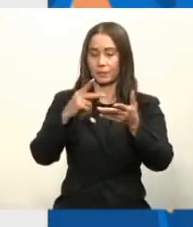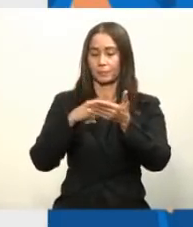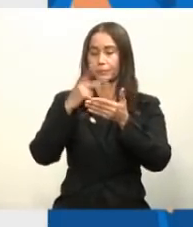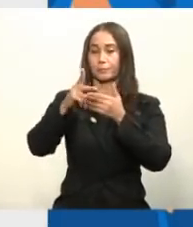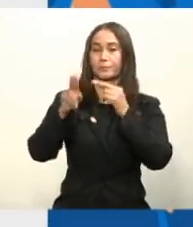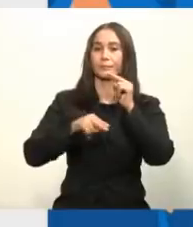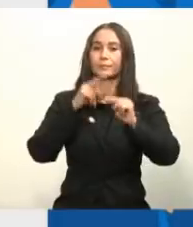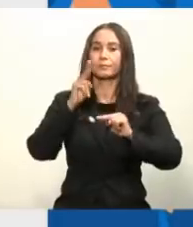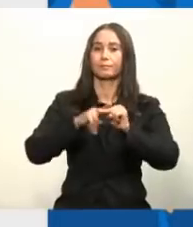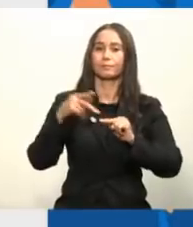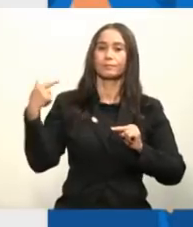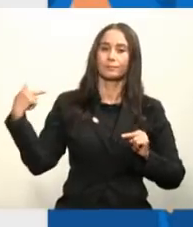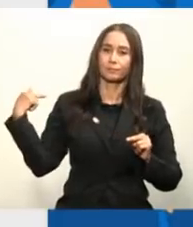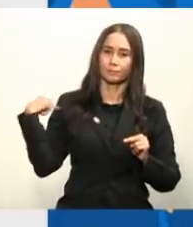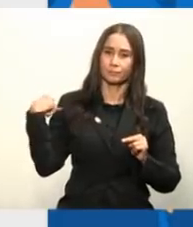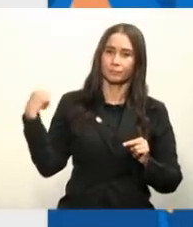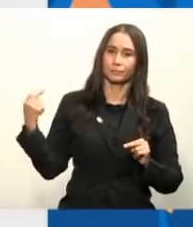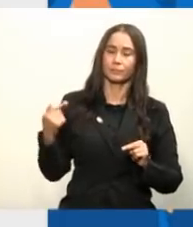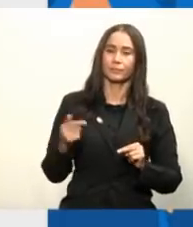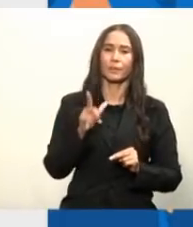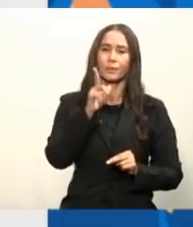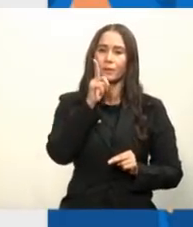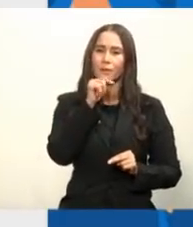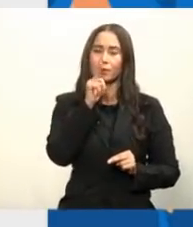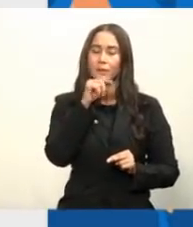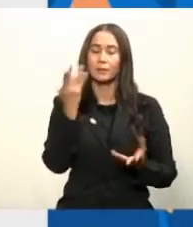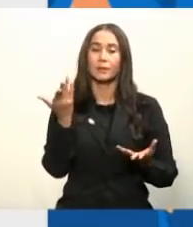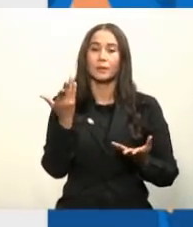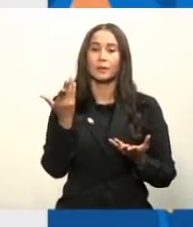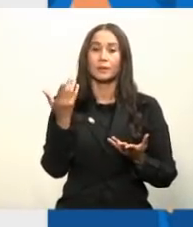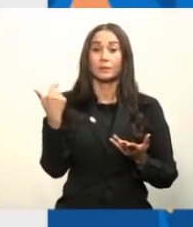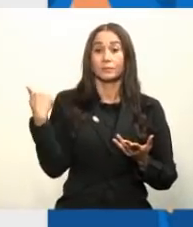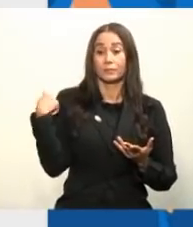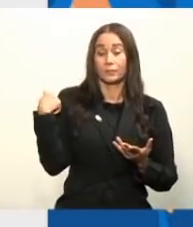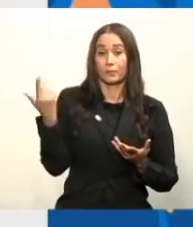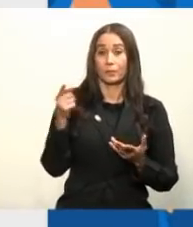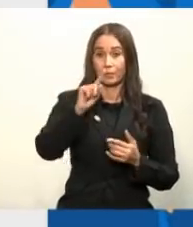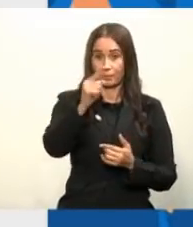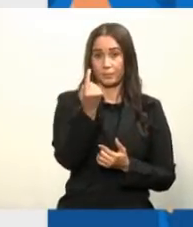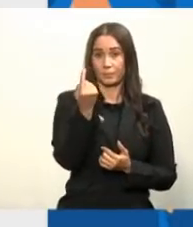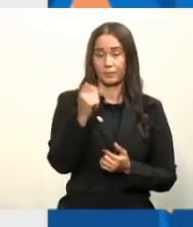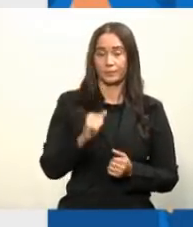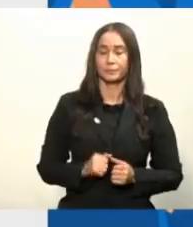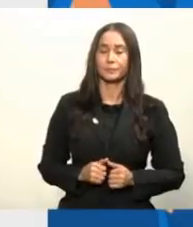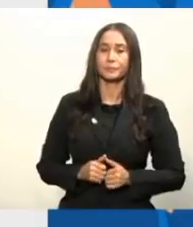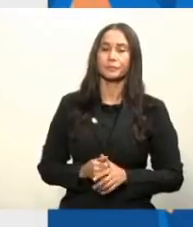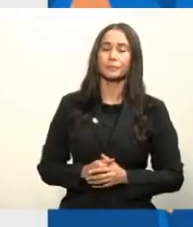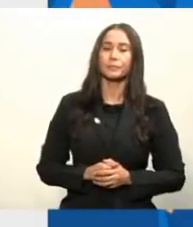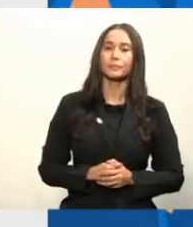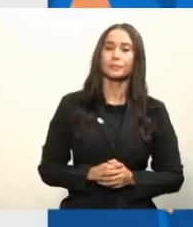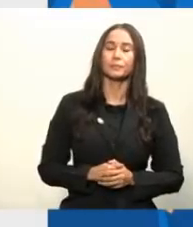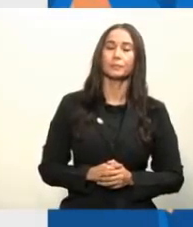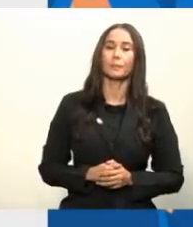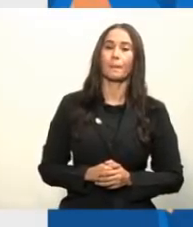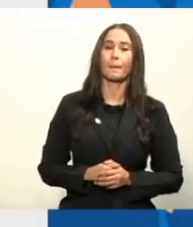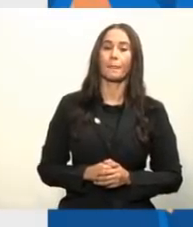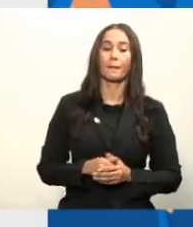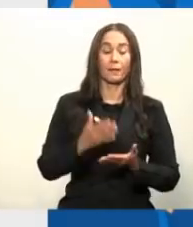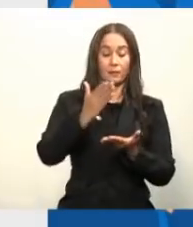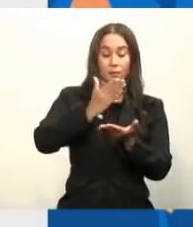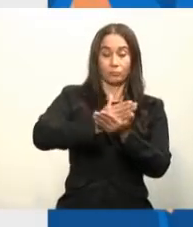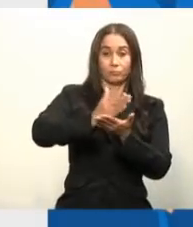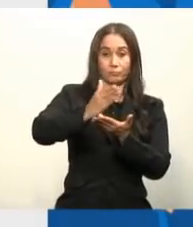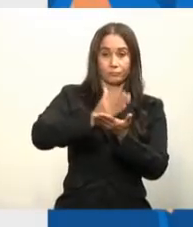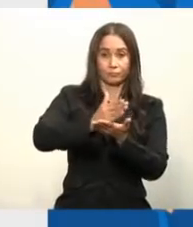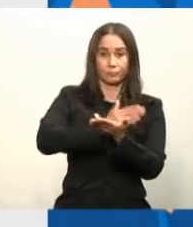vacunación nacional. ¿A quién le toca realmente vacunarse en cada fase? Nosotros hemos dividido este